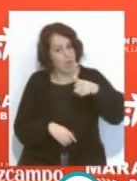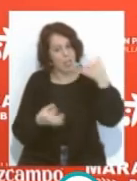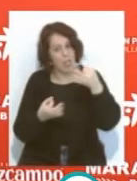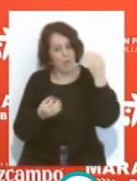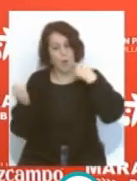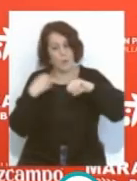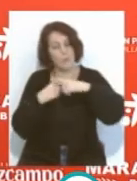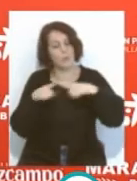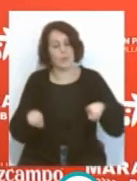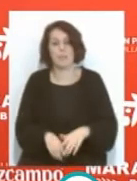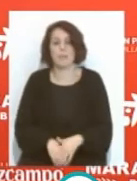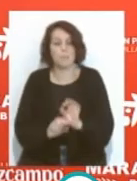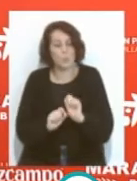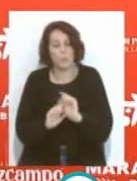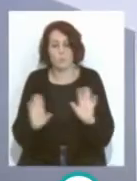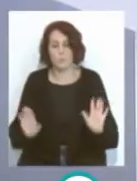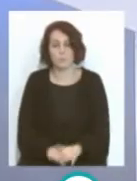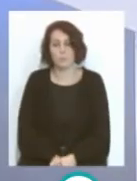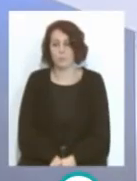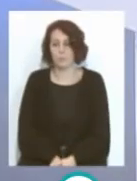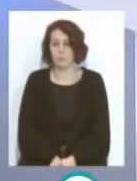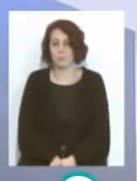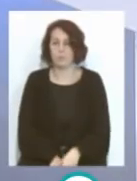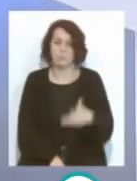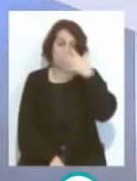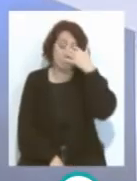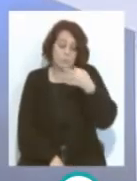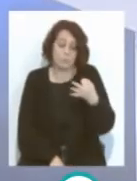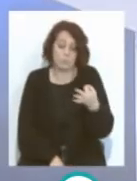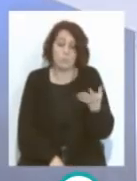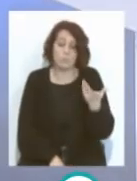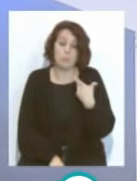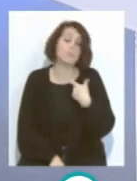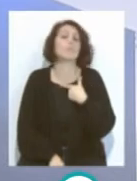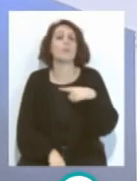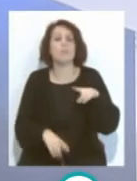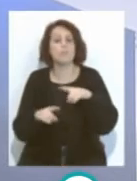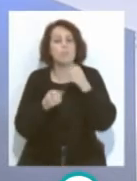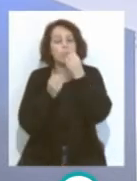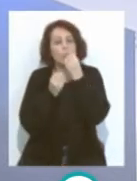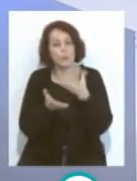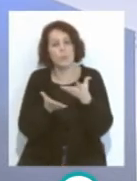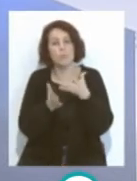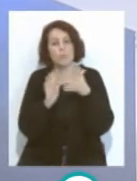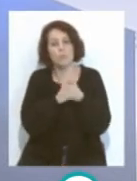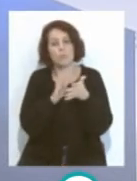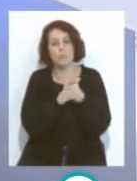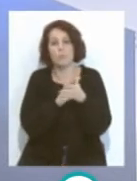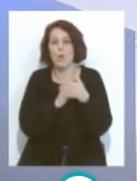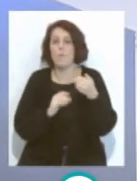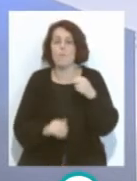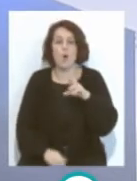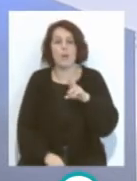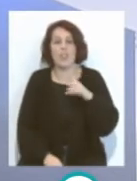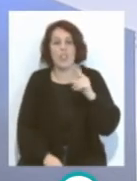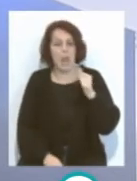comportamiento punto yo creo que muy bien Julio de Petegui Bordalás habla